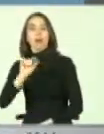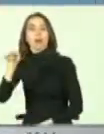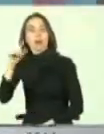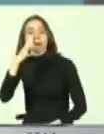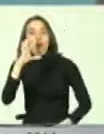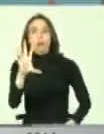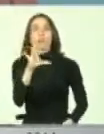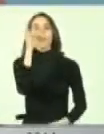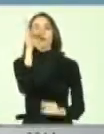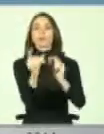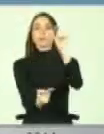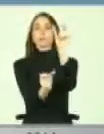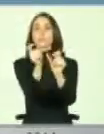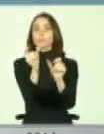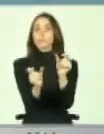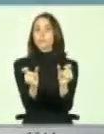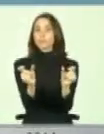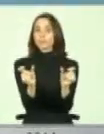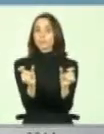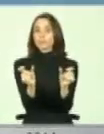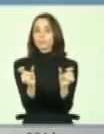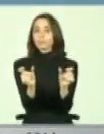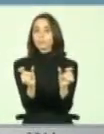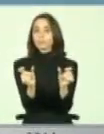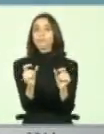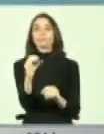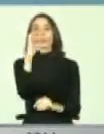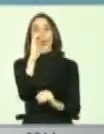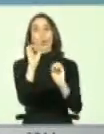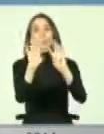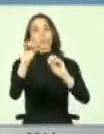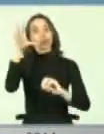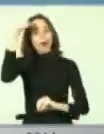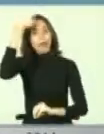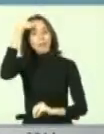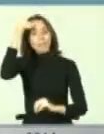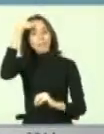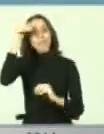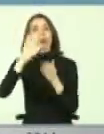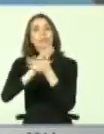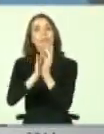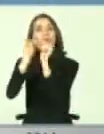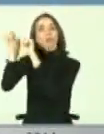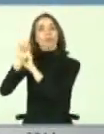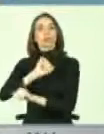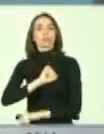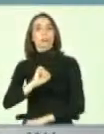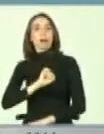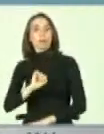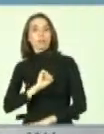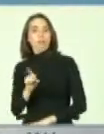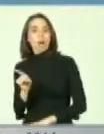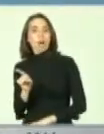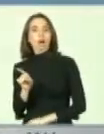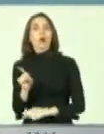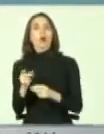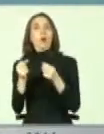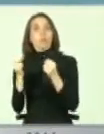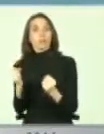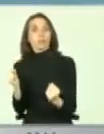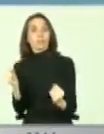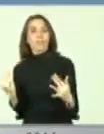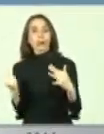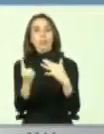que la gente, digamos, los cursos de capacitación todos se desarrollaban en Santiago y las posibilidades de inserción laboral